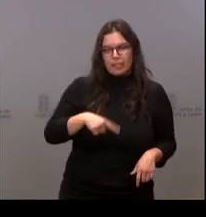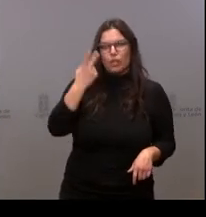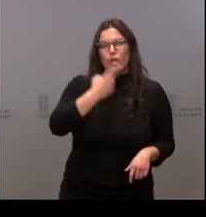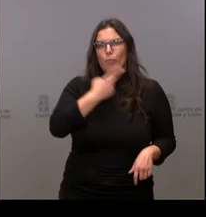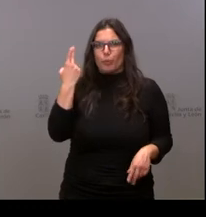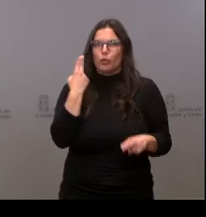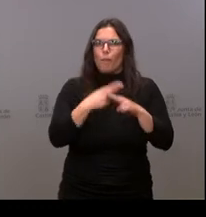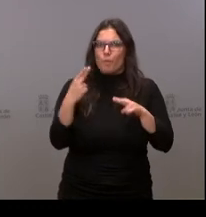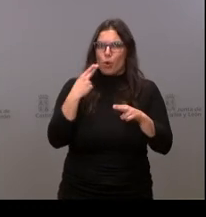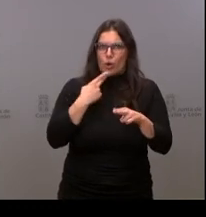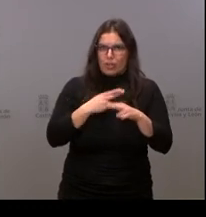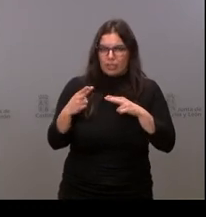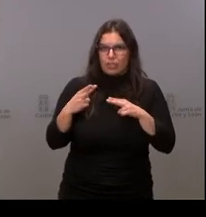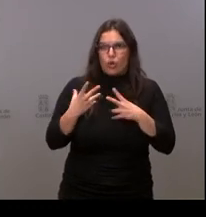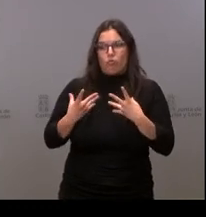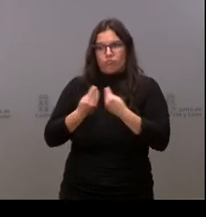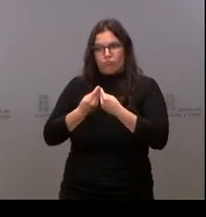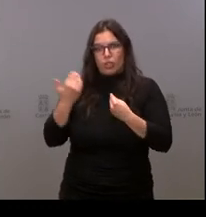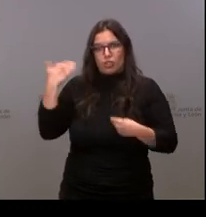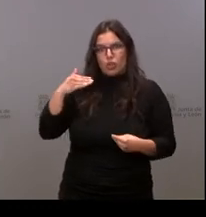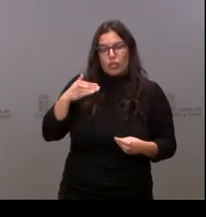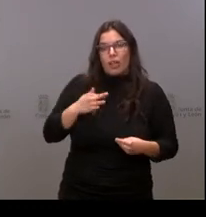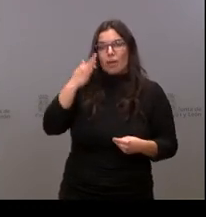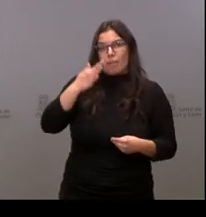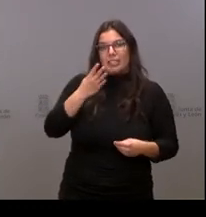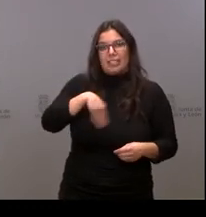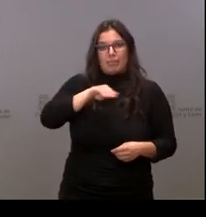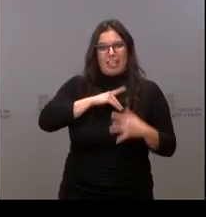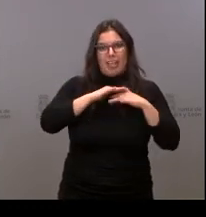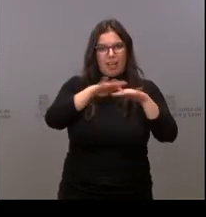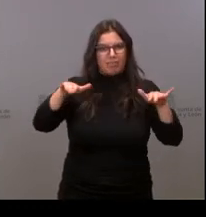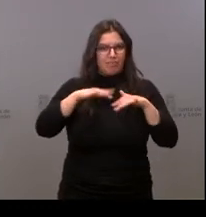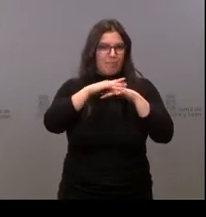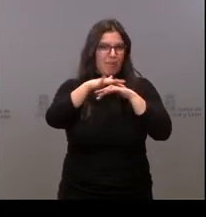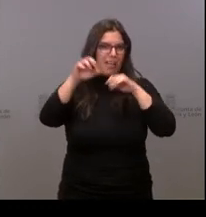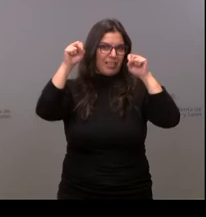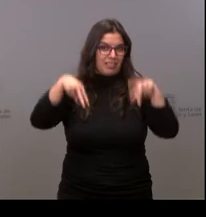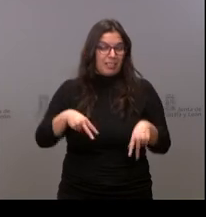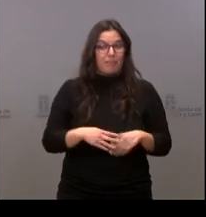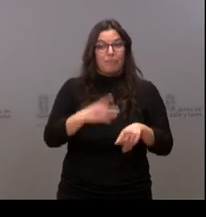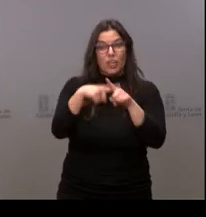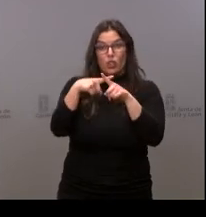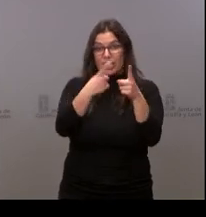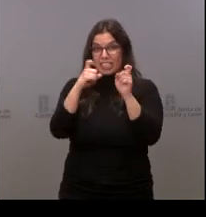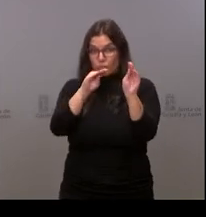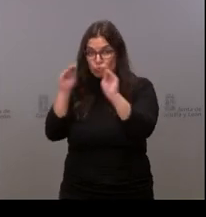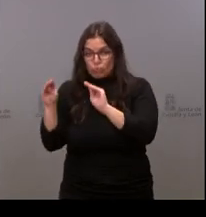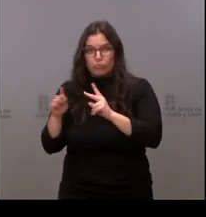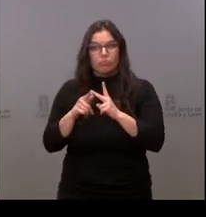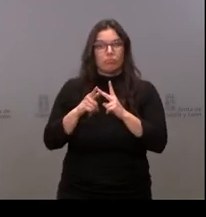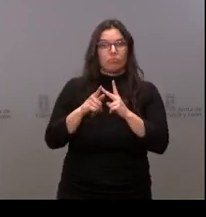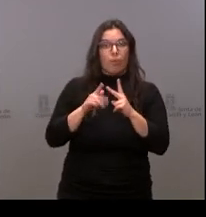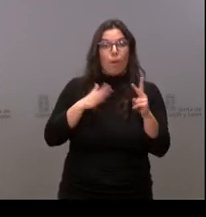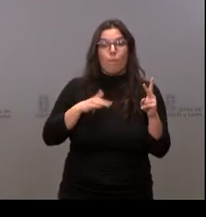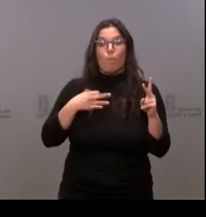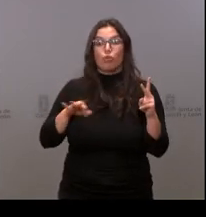político con Soria y con la España de interior. Vuestras necesidades, vuestras